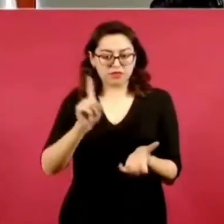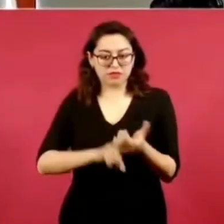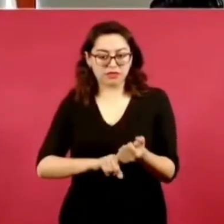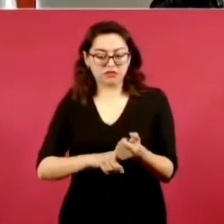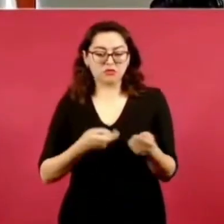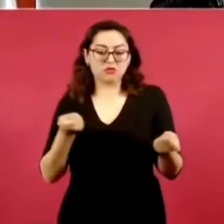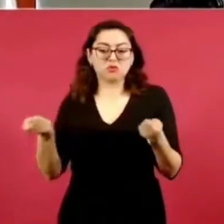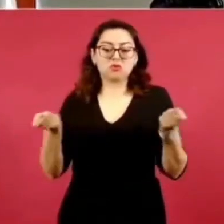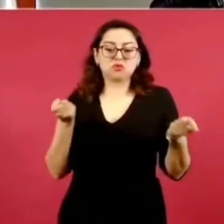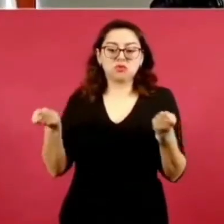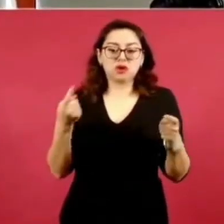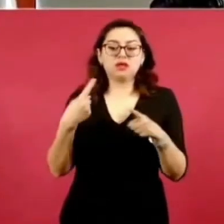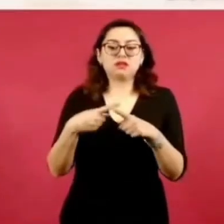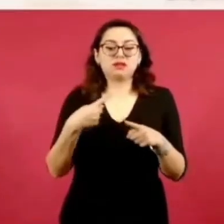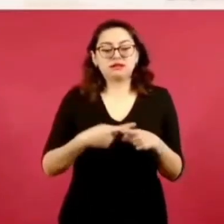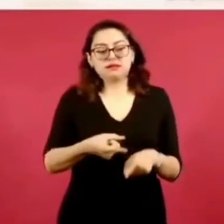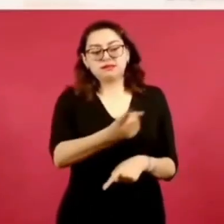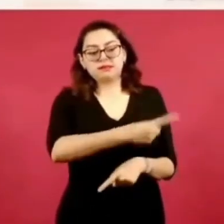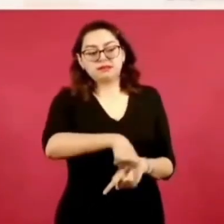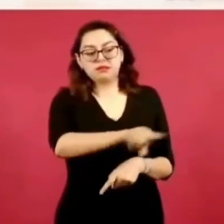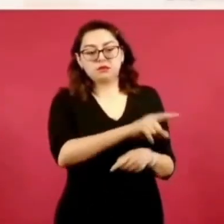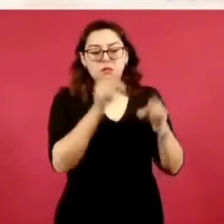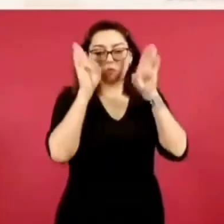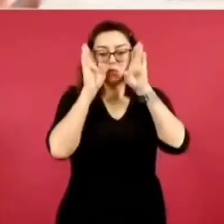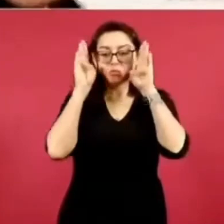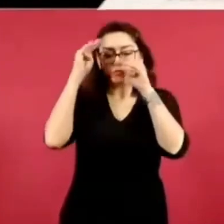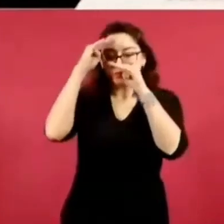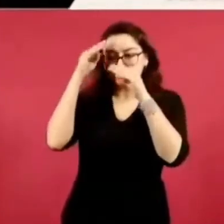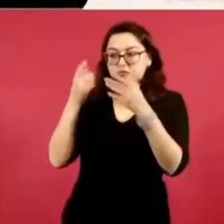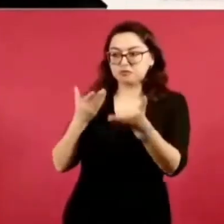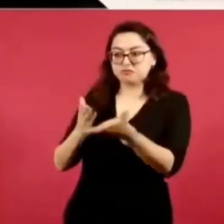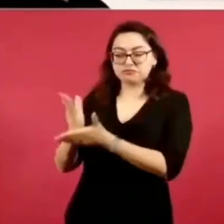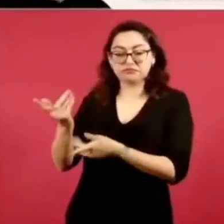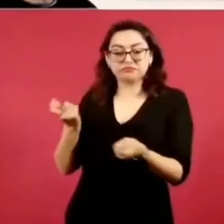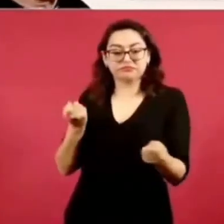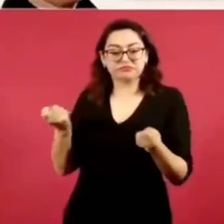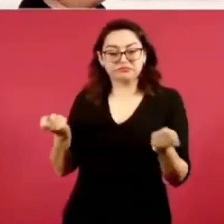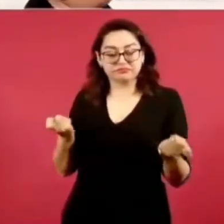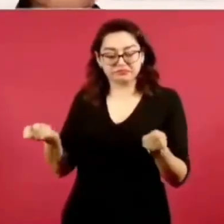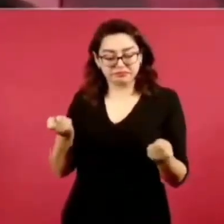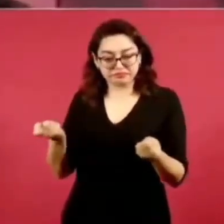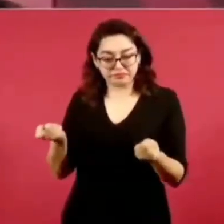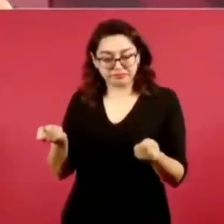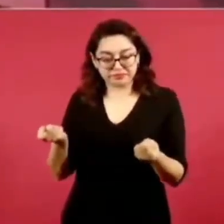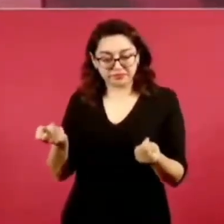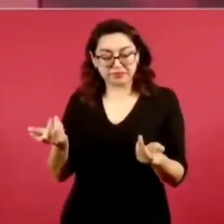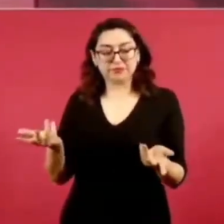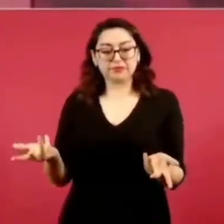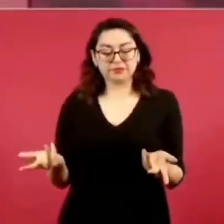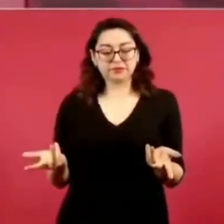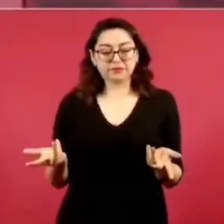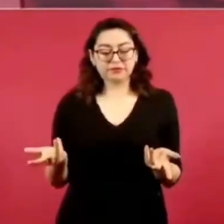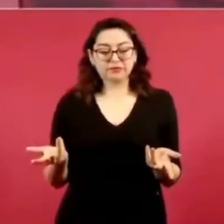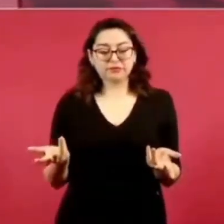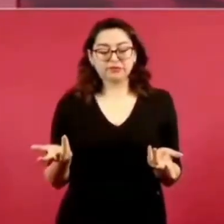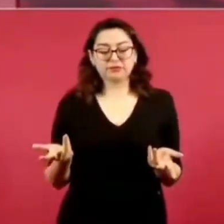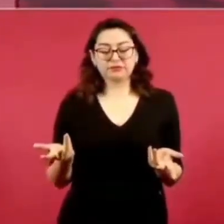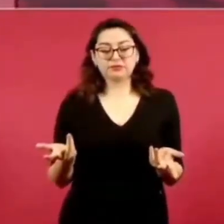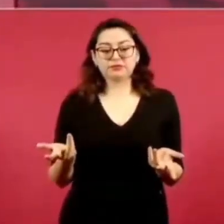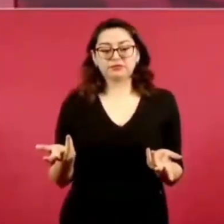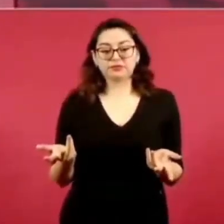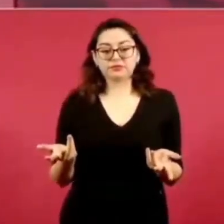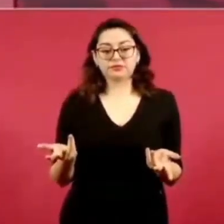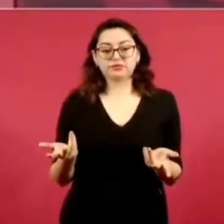desde hace tiempo y luego los ministros